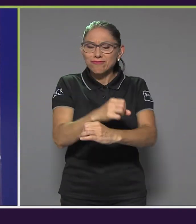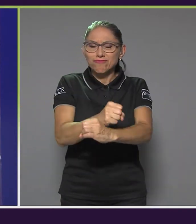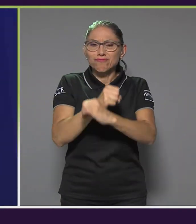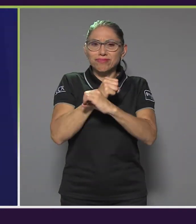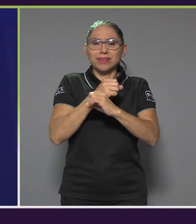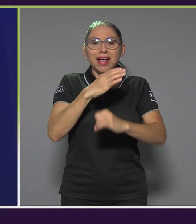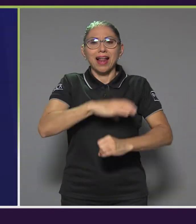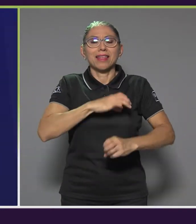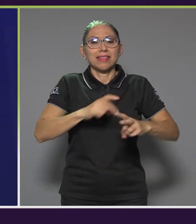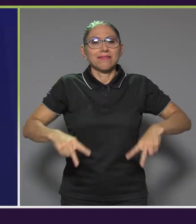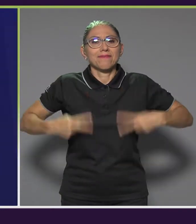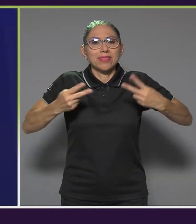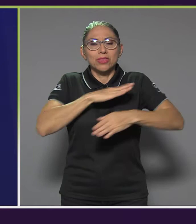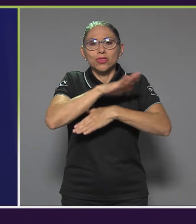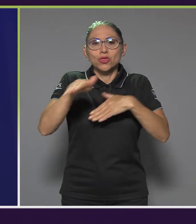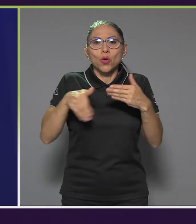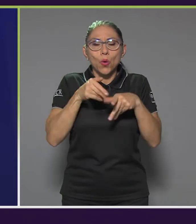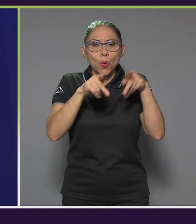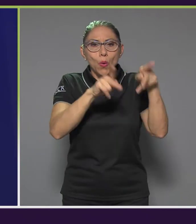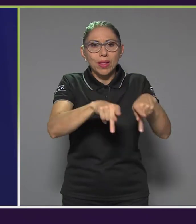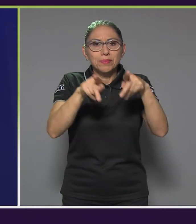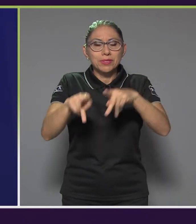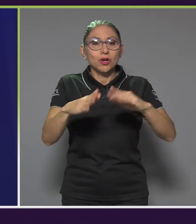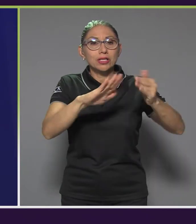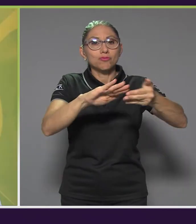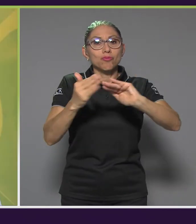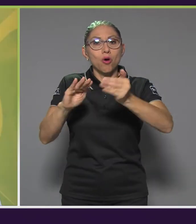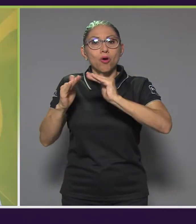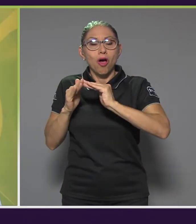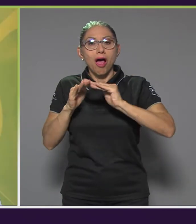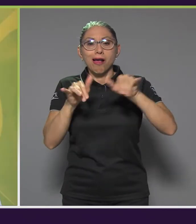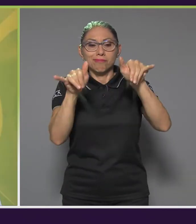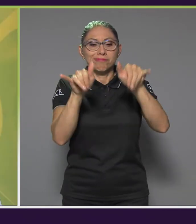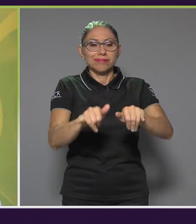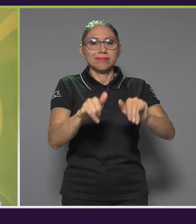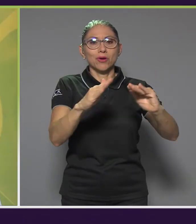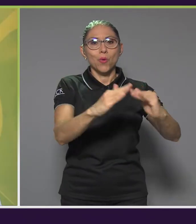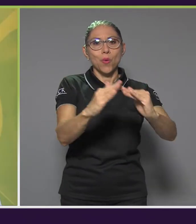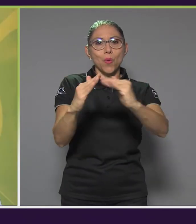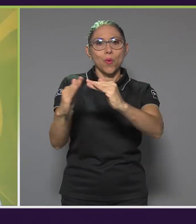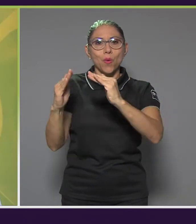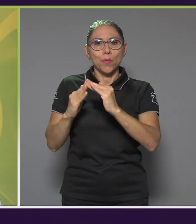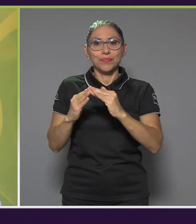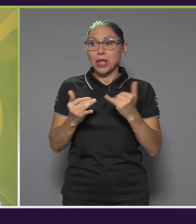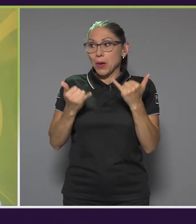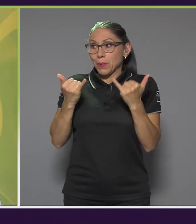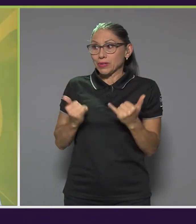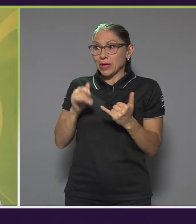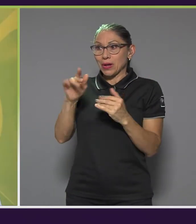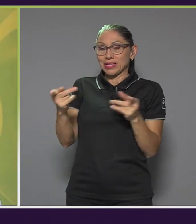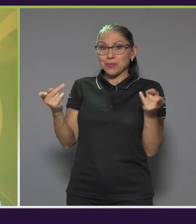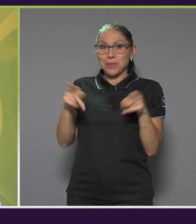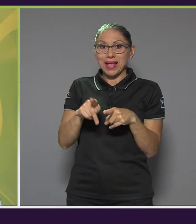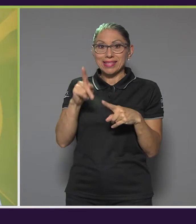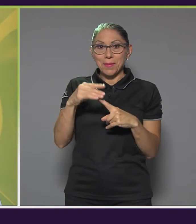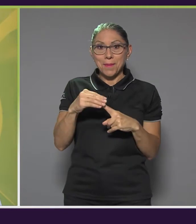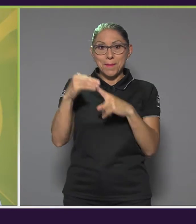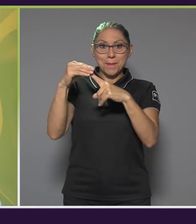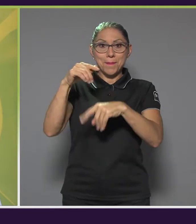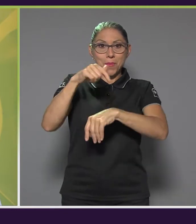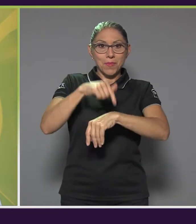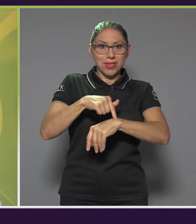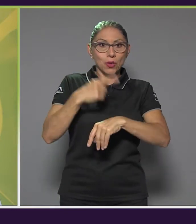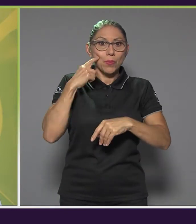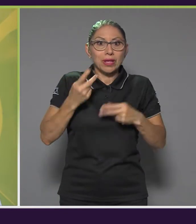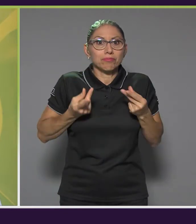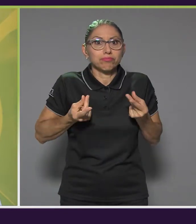ese concepto, ¿verdad? Surge en un contexto muy particular por el acelerado envejecimiento de la población y